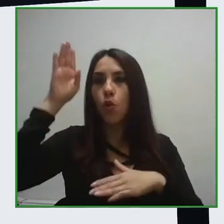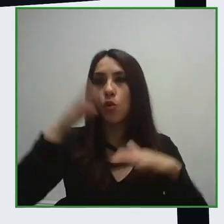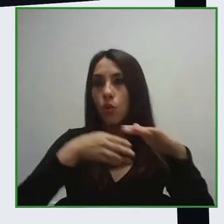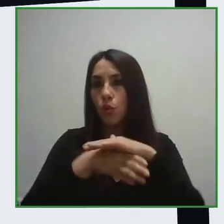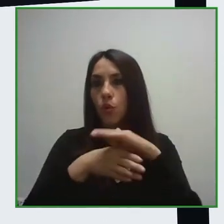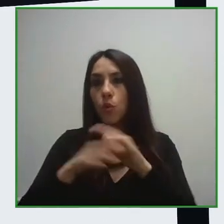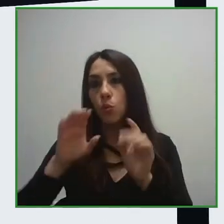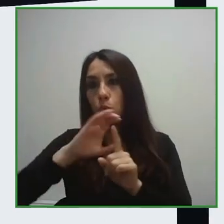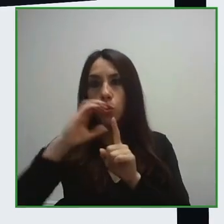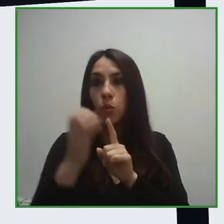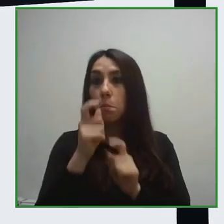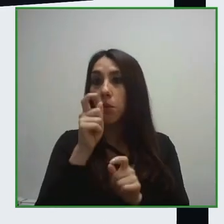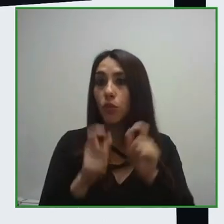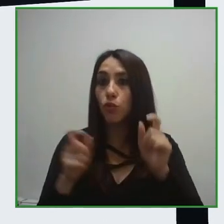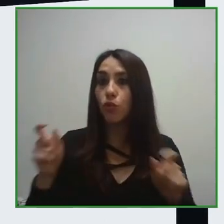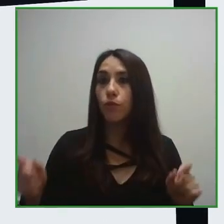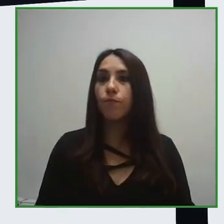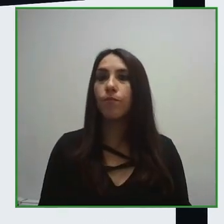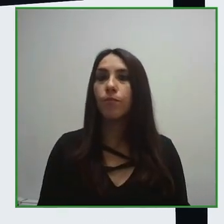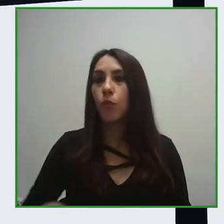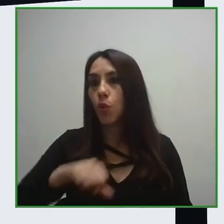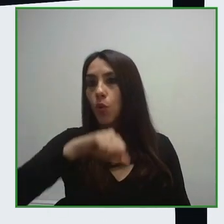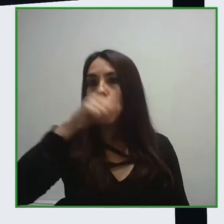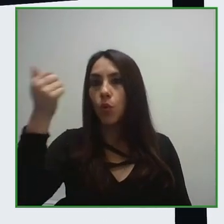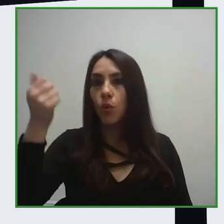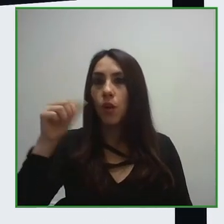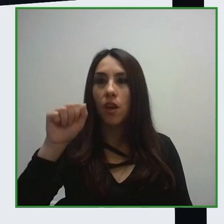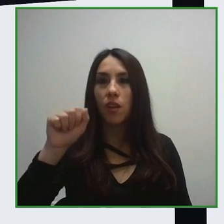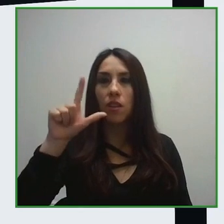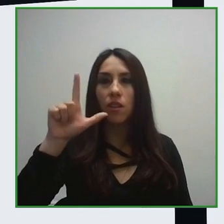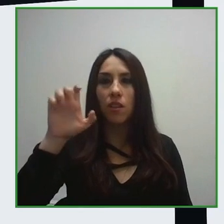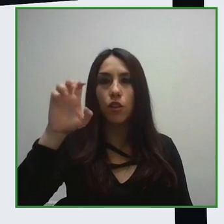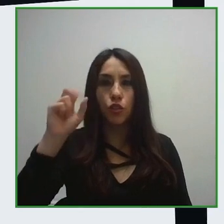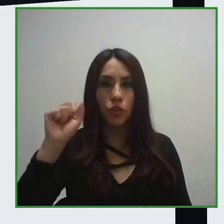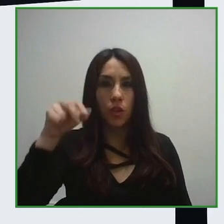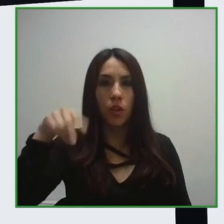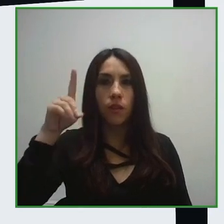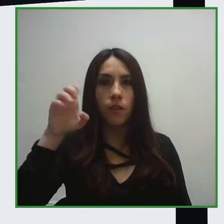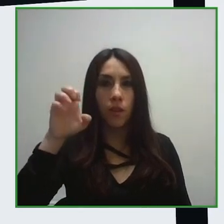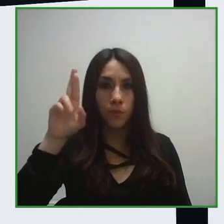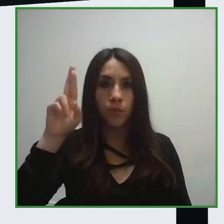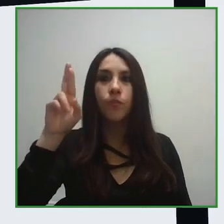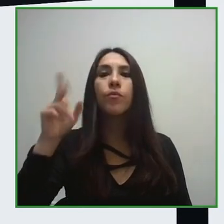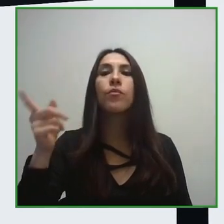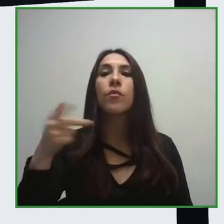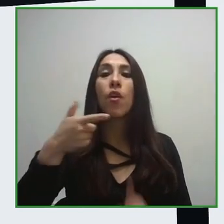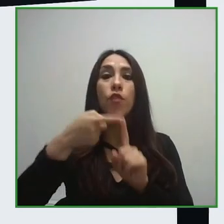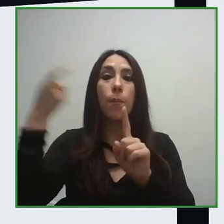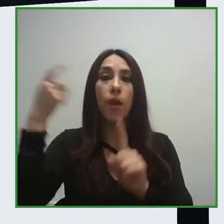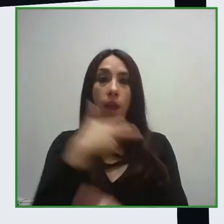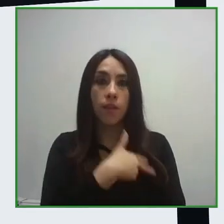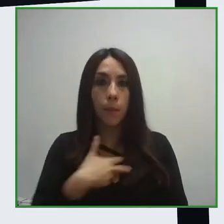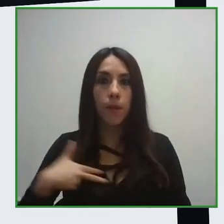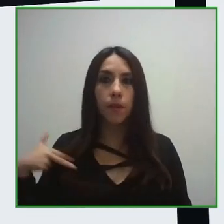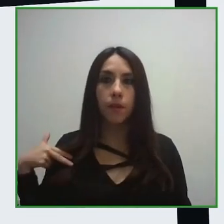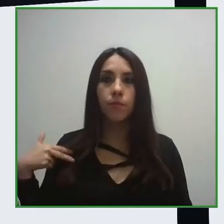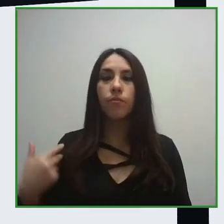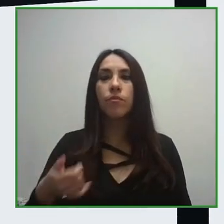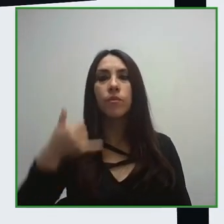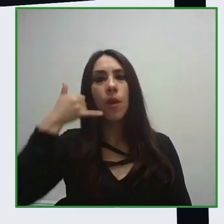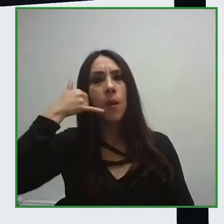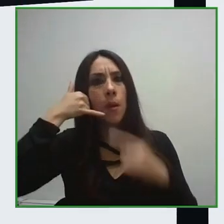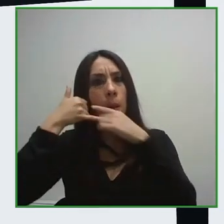Subreader, una aplicación danesa que lee en voz alta los subtítulos de películas y series de televisión. Y por último, nos